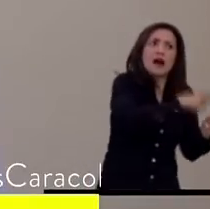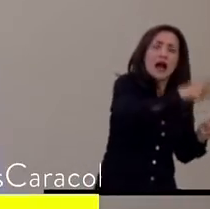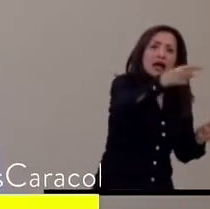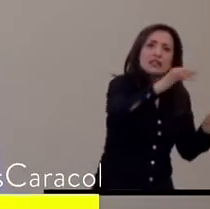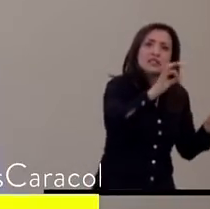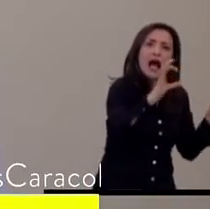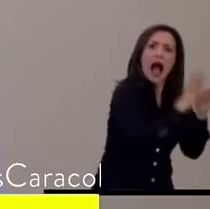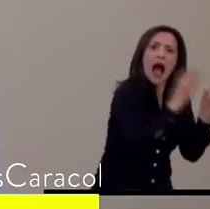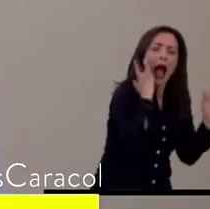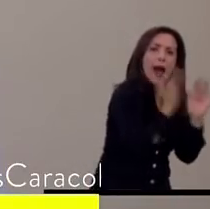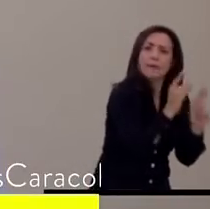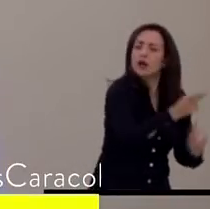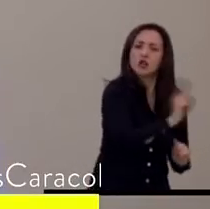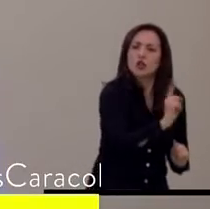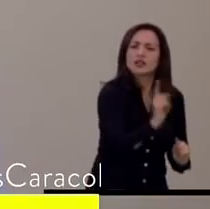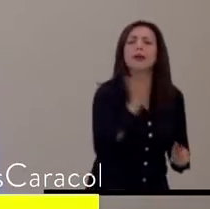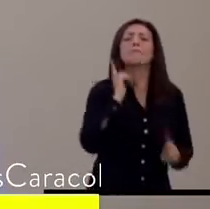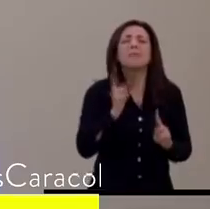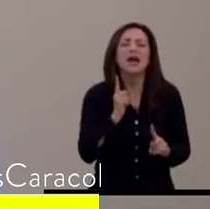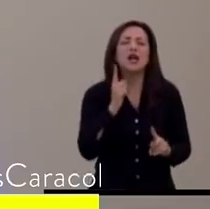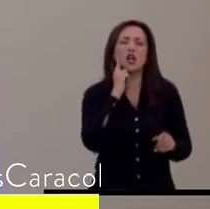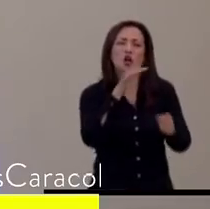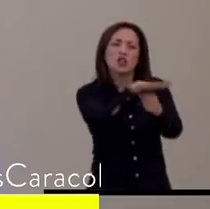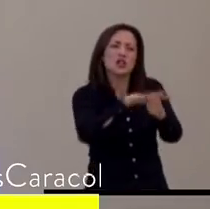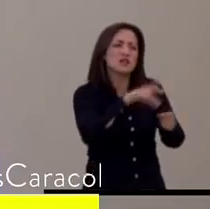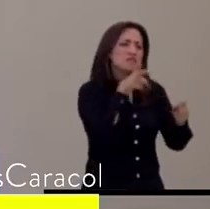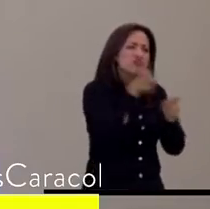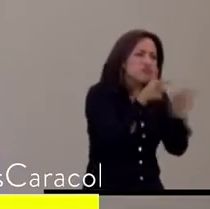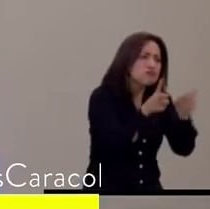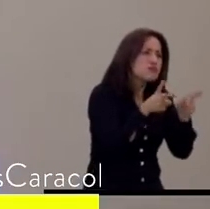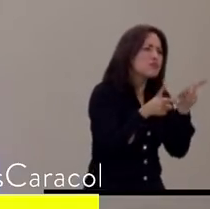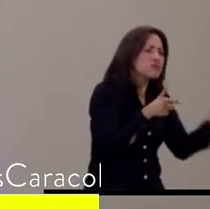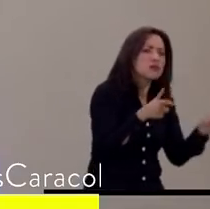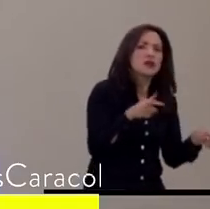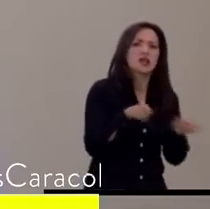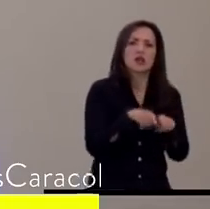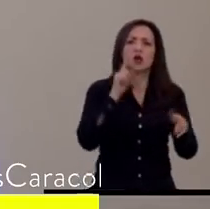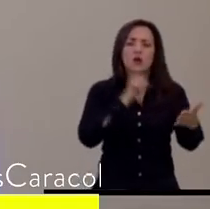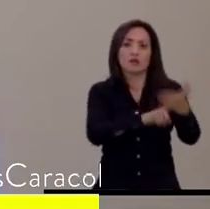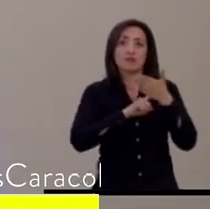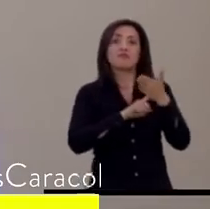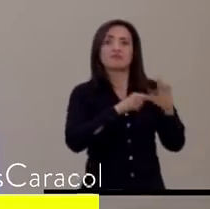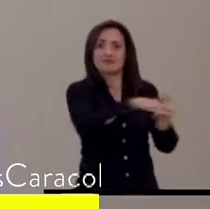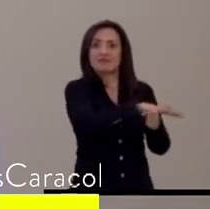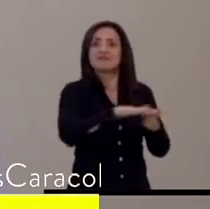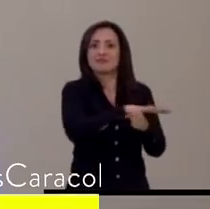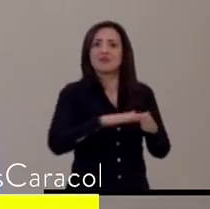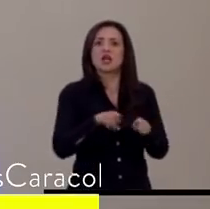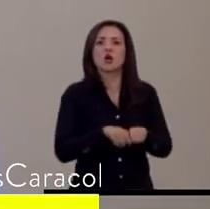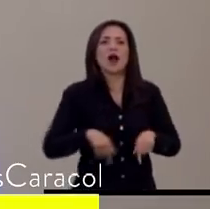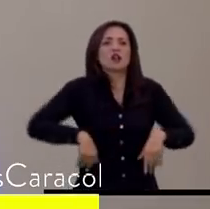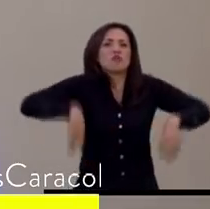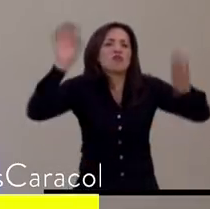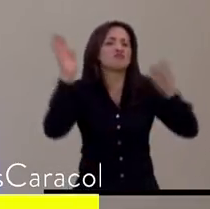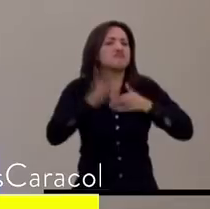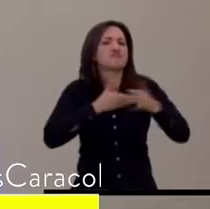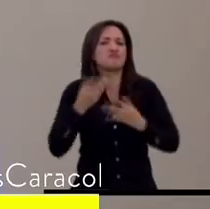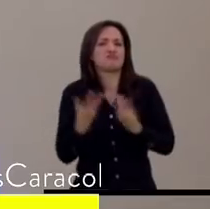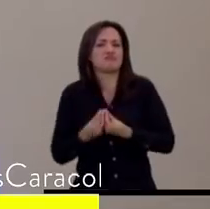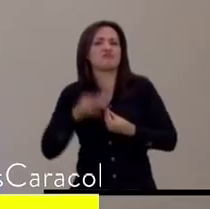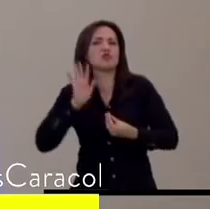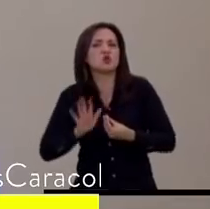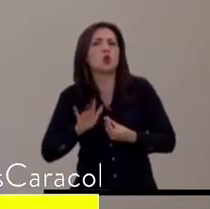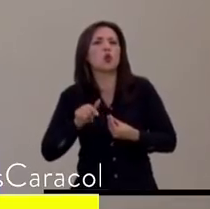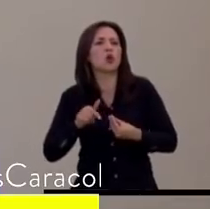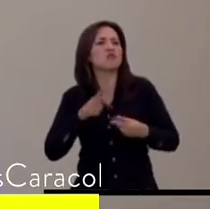prácticas como las masacres es un síntoma de degradación y de recrudecimiento de parte de los actores armados, no podemos establecer